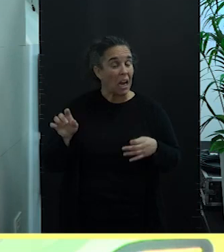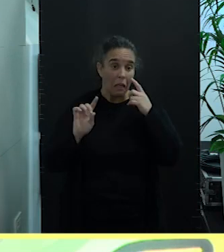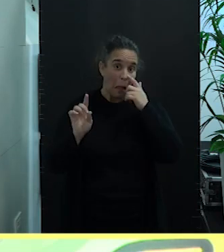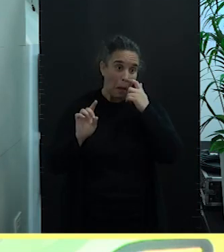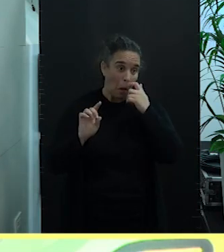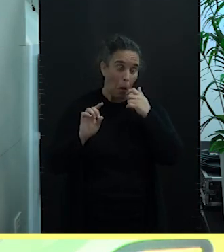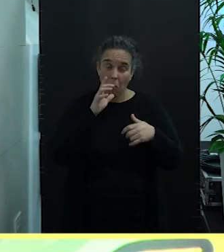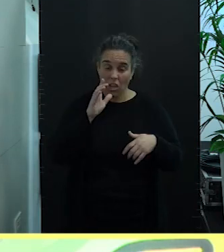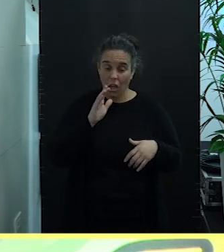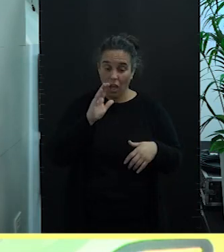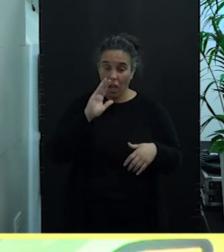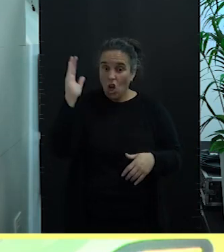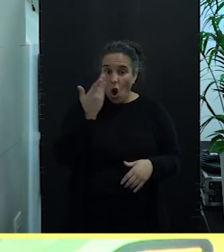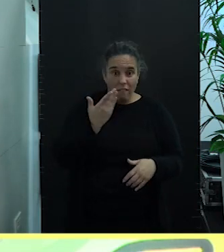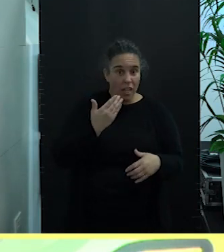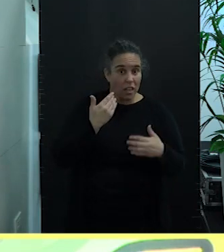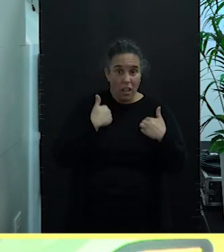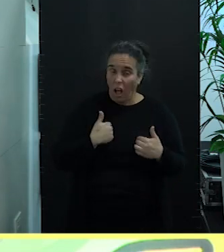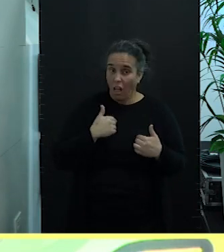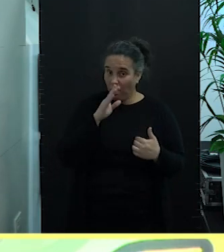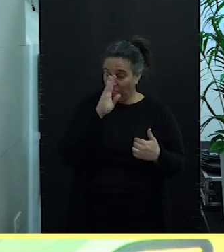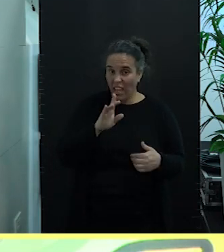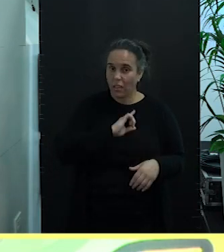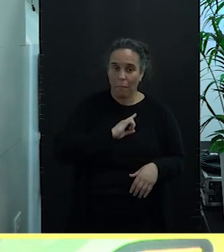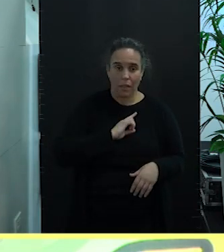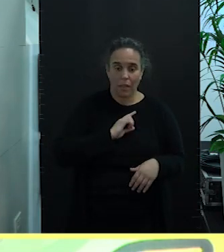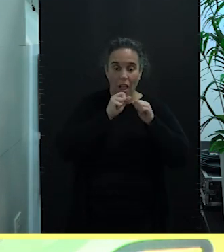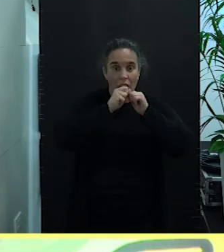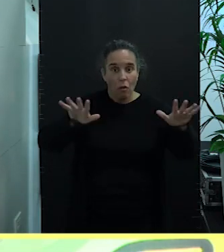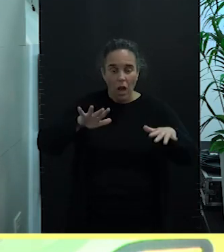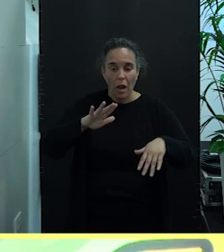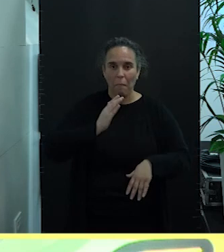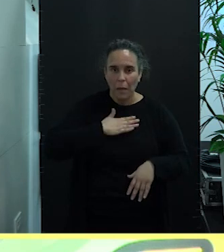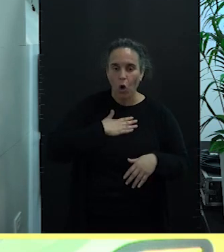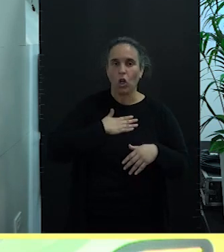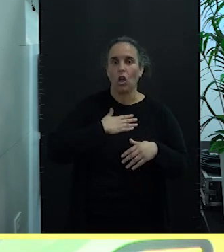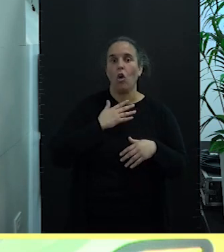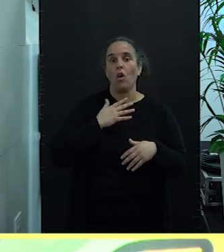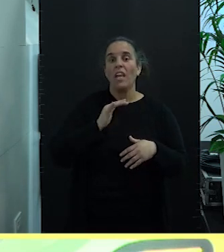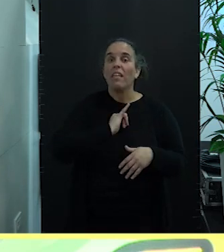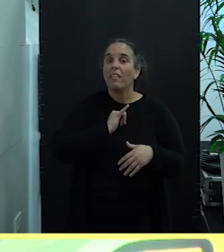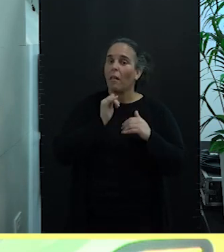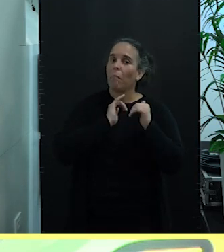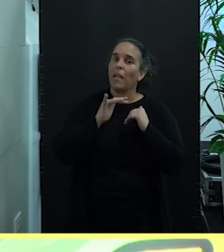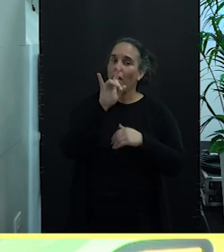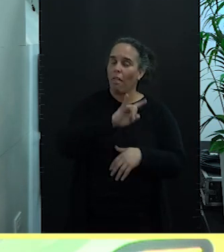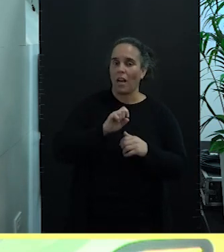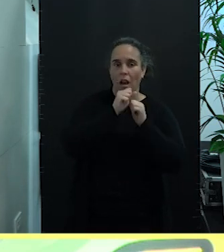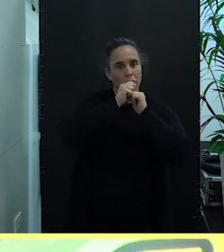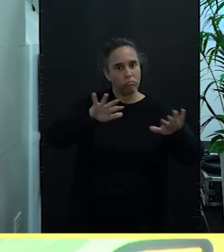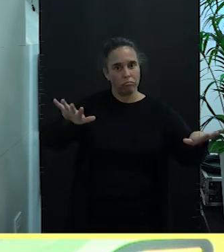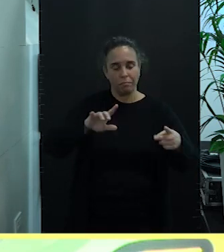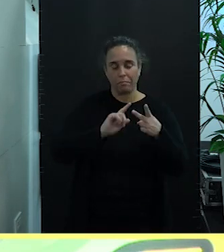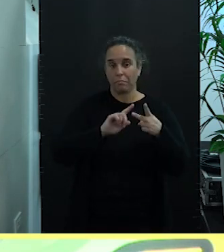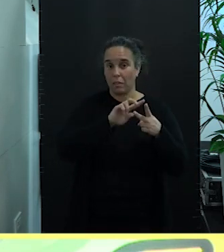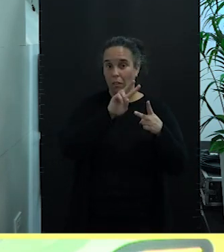totalmente directa. Divulgar el patrimonio y la identidad marinera de Canarias. El objetivo estratégico número 2 se refiere a